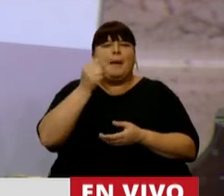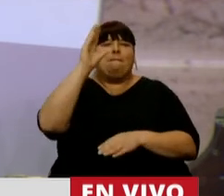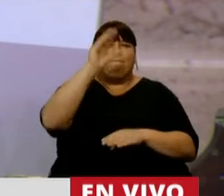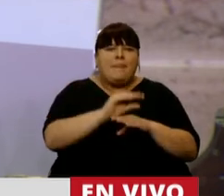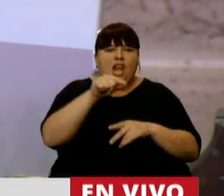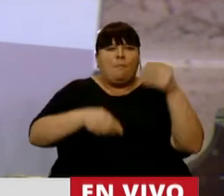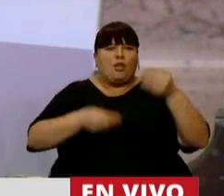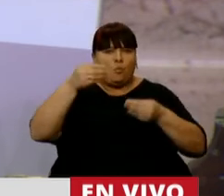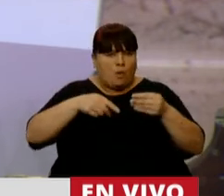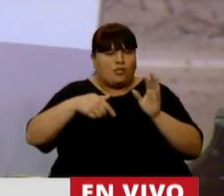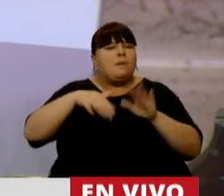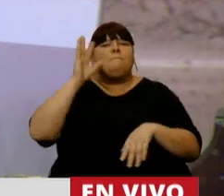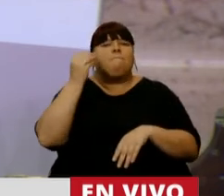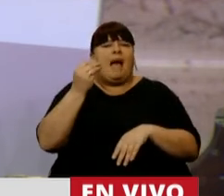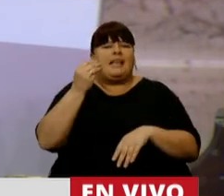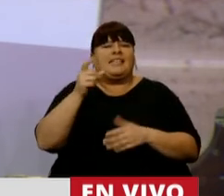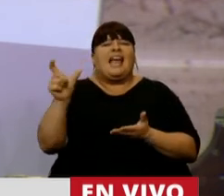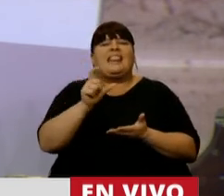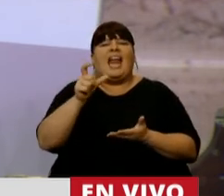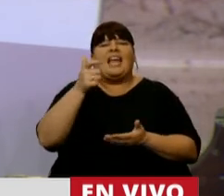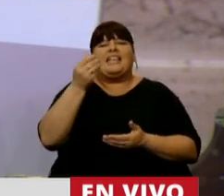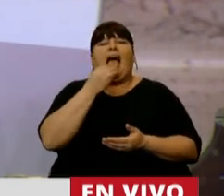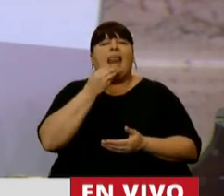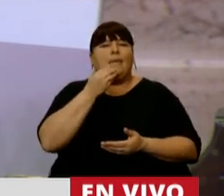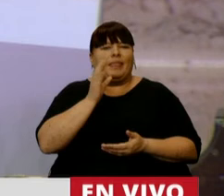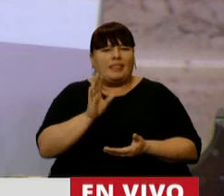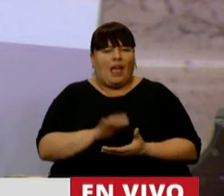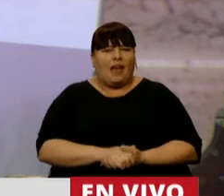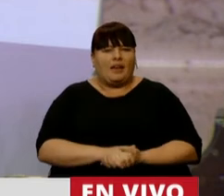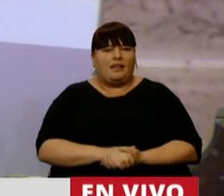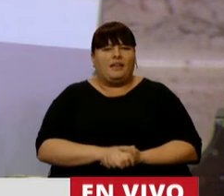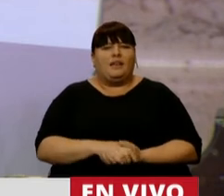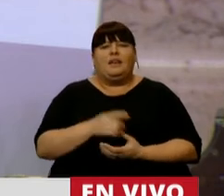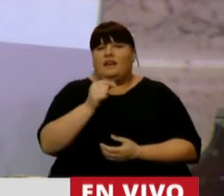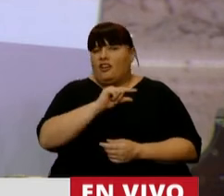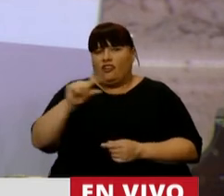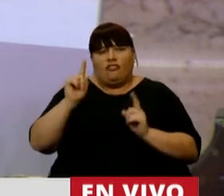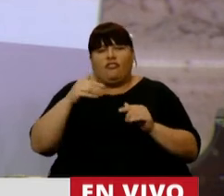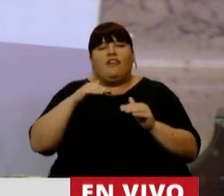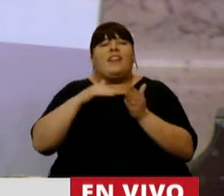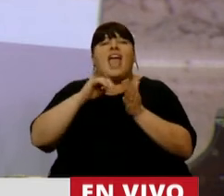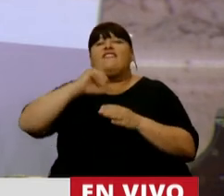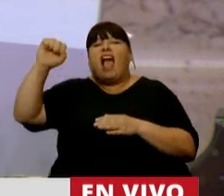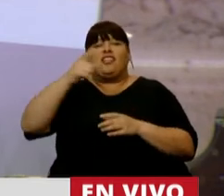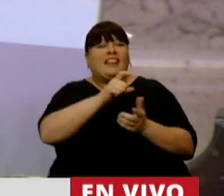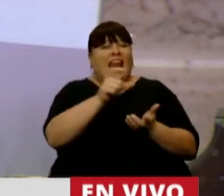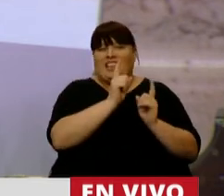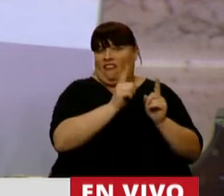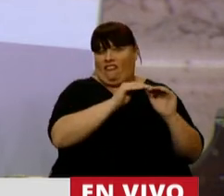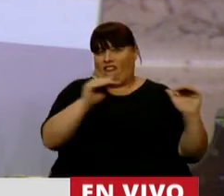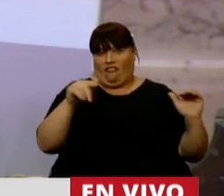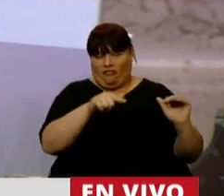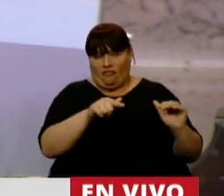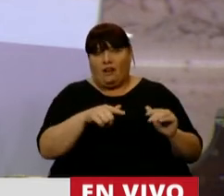dinero en este presupuesto, fundamentalmente la tarjeta alimentar. No aumenta de acuerdo al ritmo de la inflación proyectada